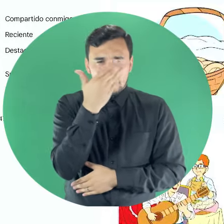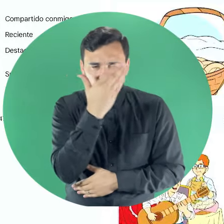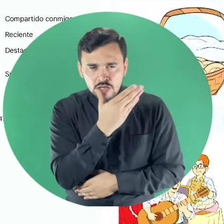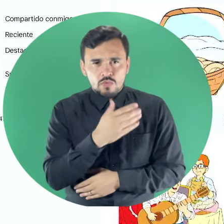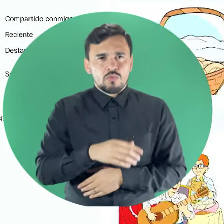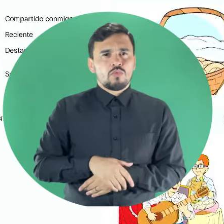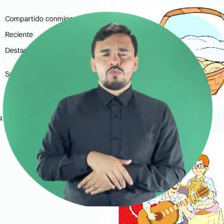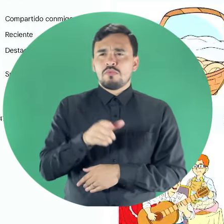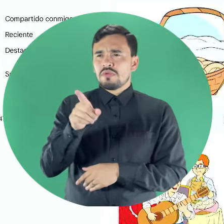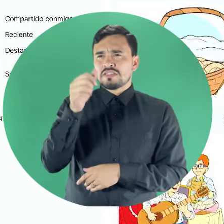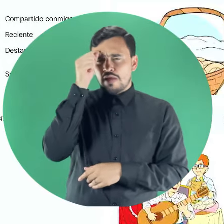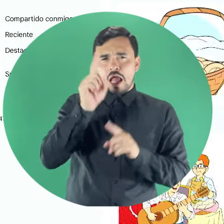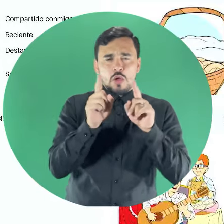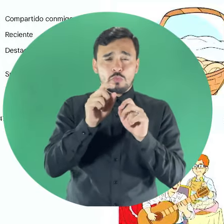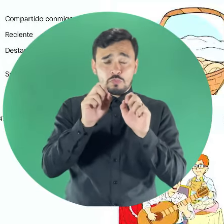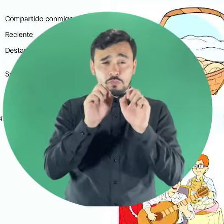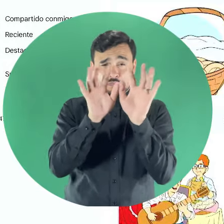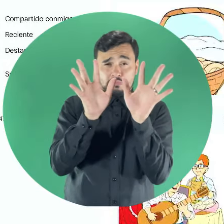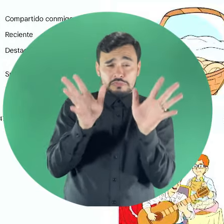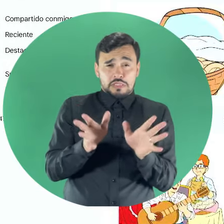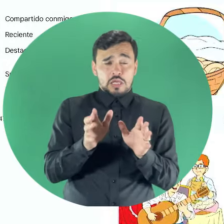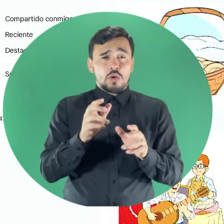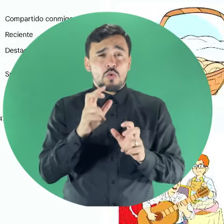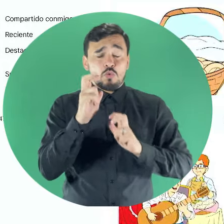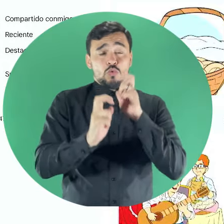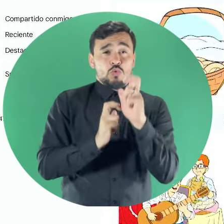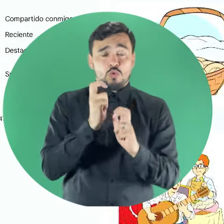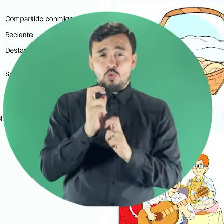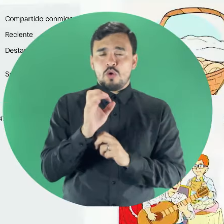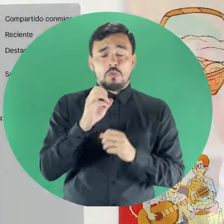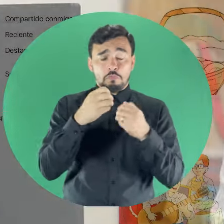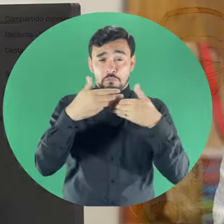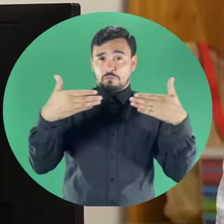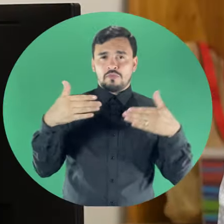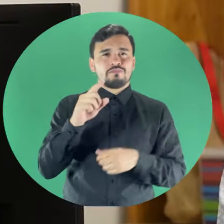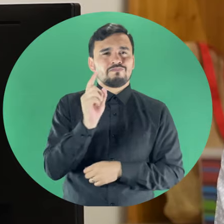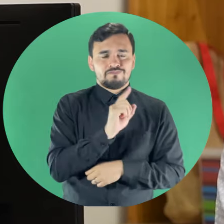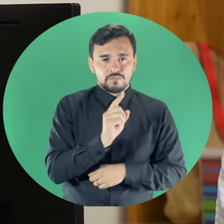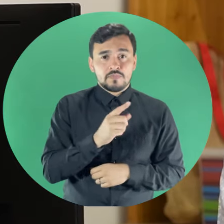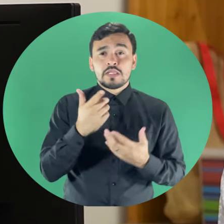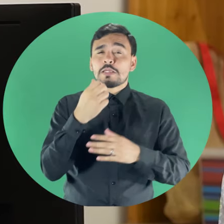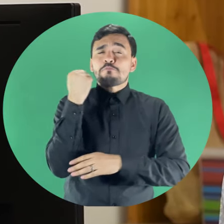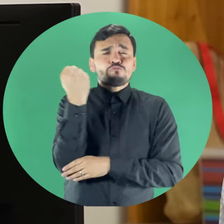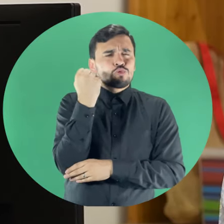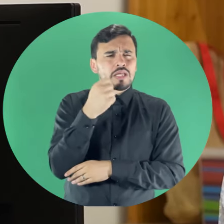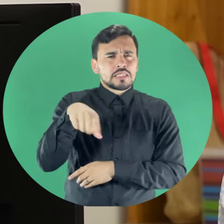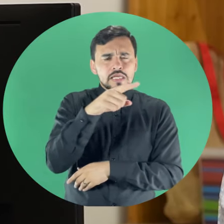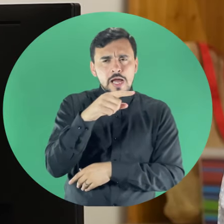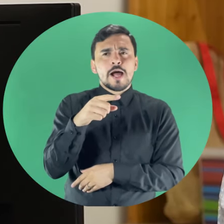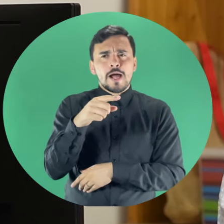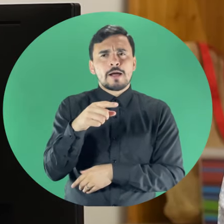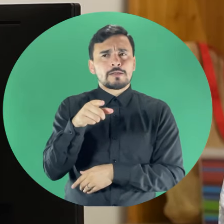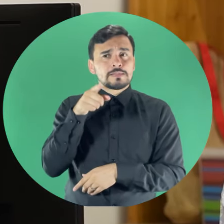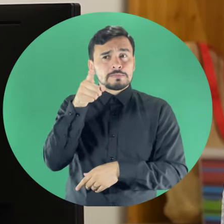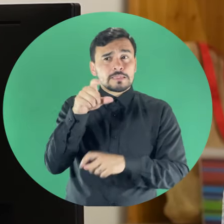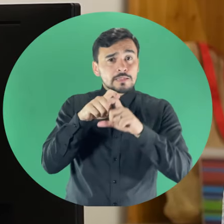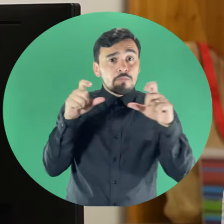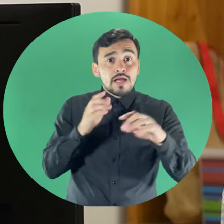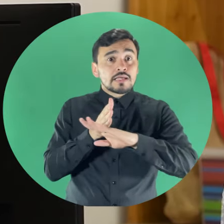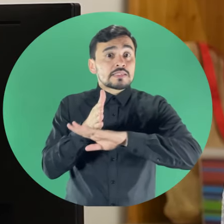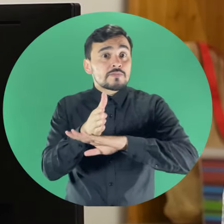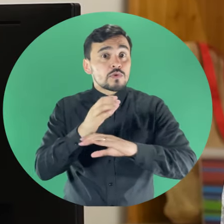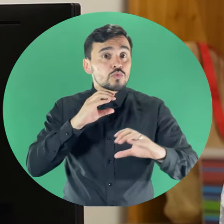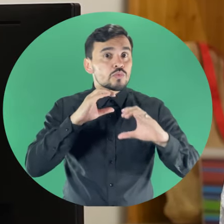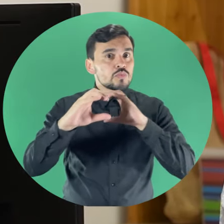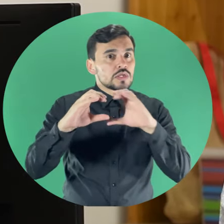evitar esa degradé de colores, por ejemplo, los colores planos. A lo fundamental a tener en cuenta desde lo que es la accesibilidad